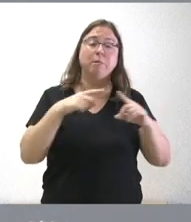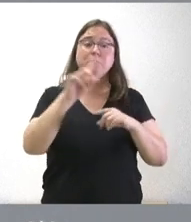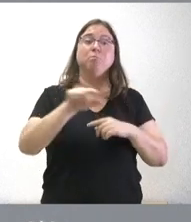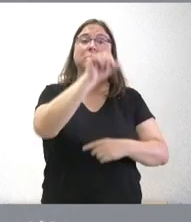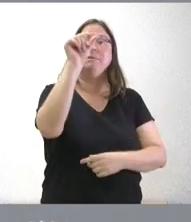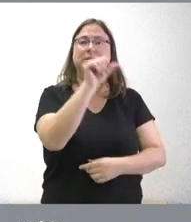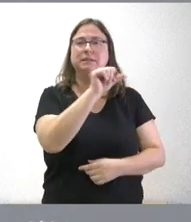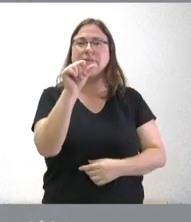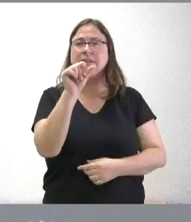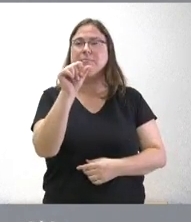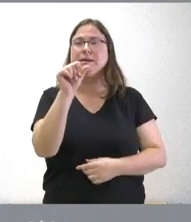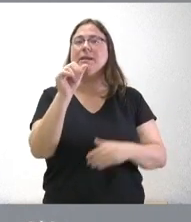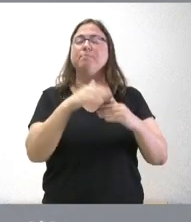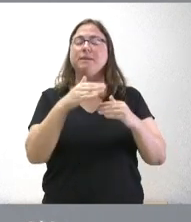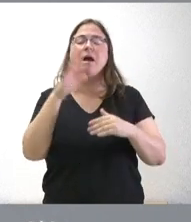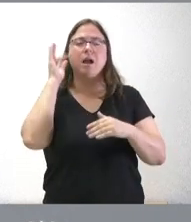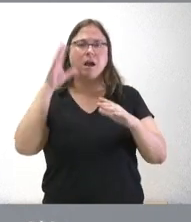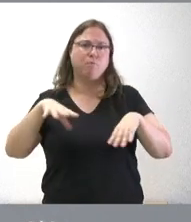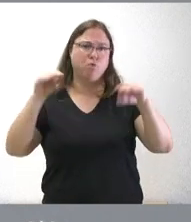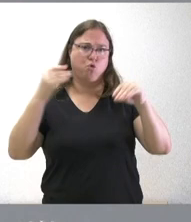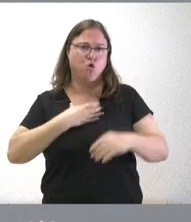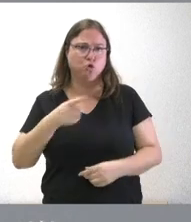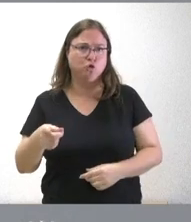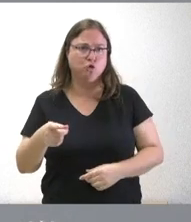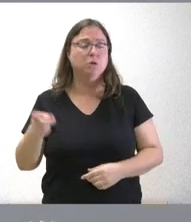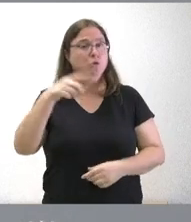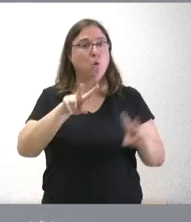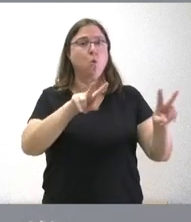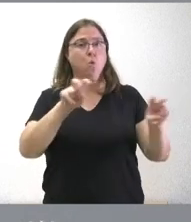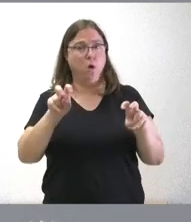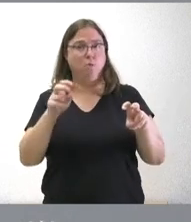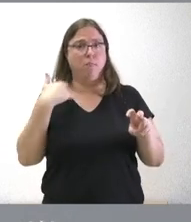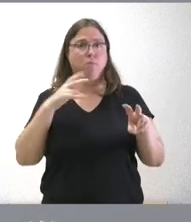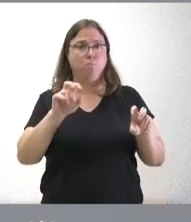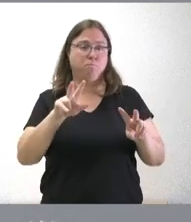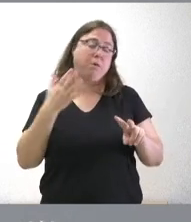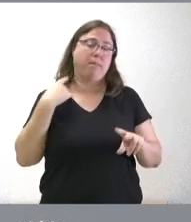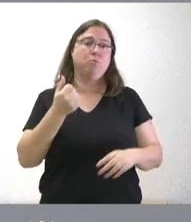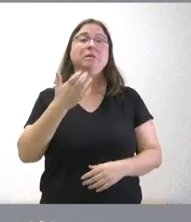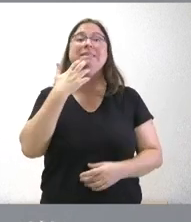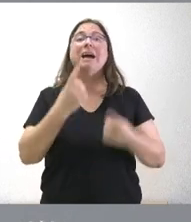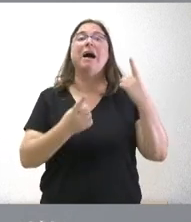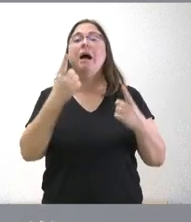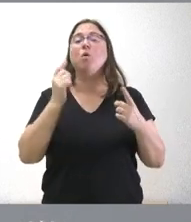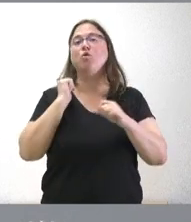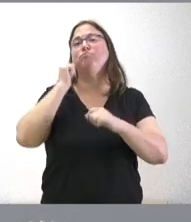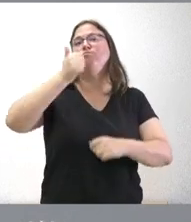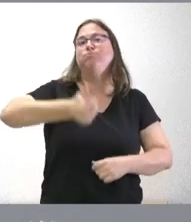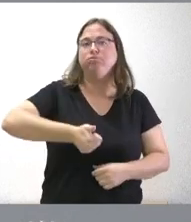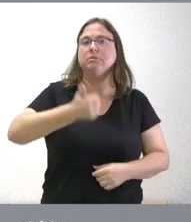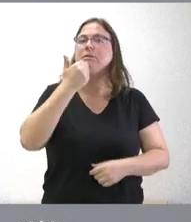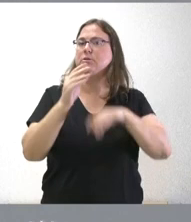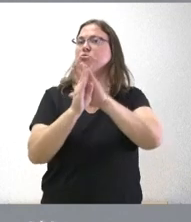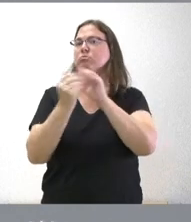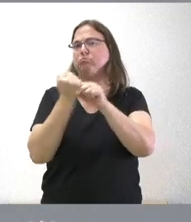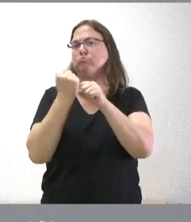semana al menos con la alcaldesa de Burgos que son todos ellos nuevos alcaldes lógicamente pues si algunos de los que lleva más tiempo pues es oportuno seguir